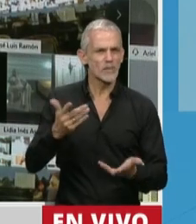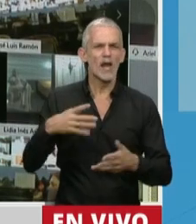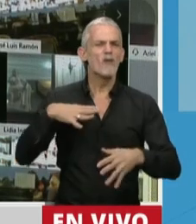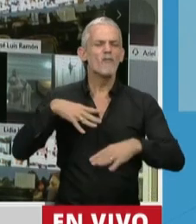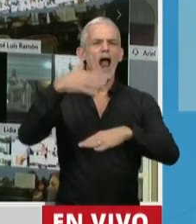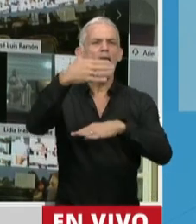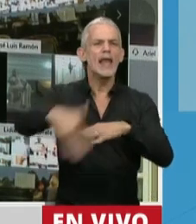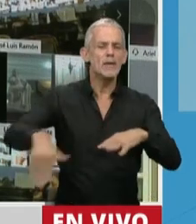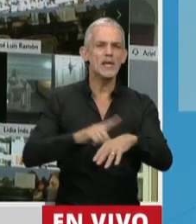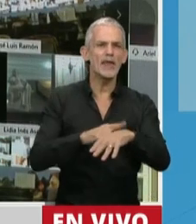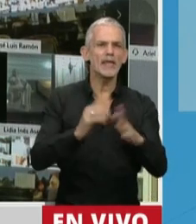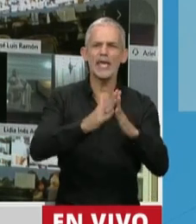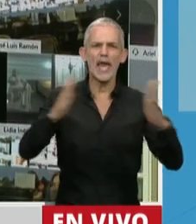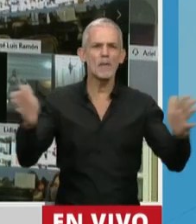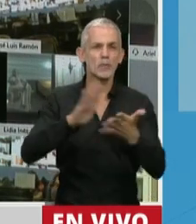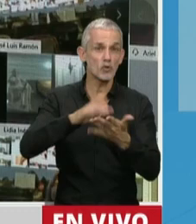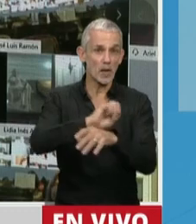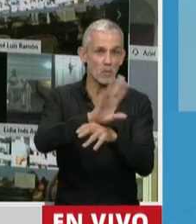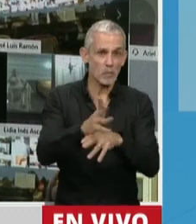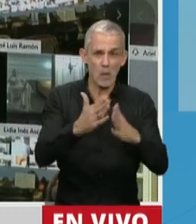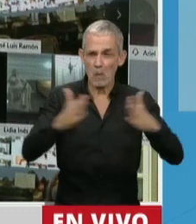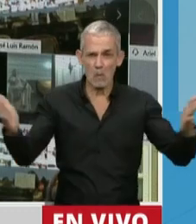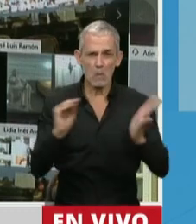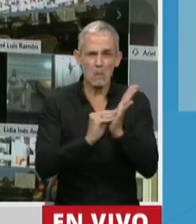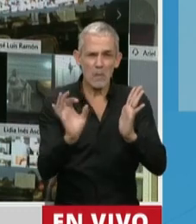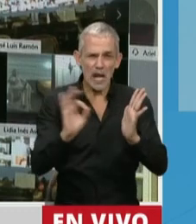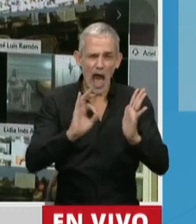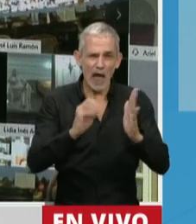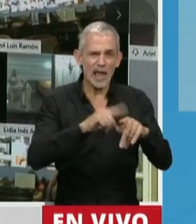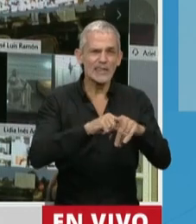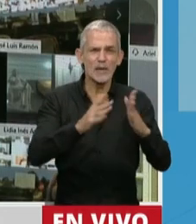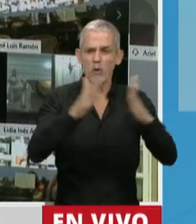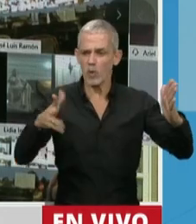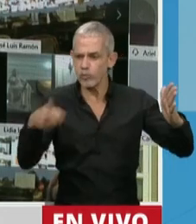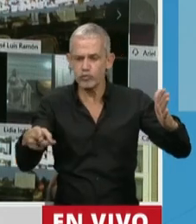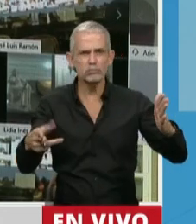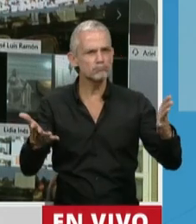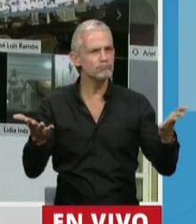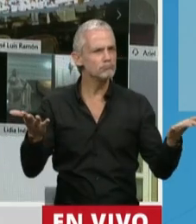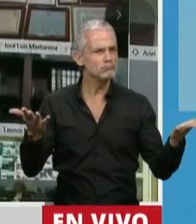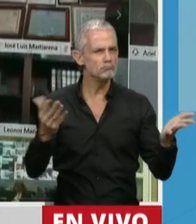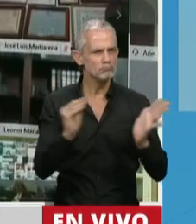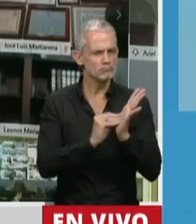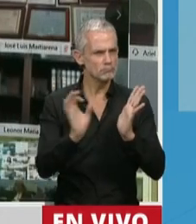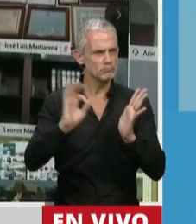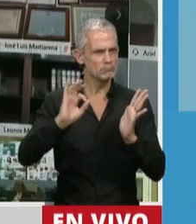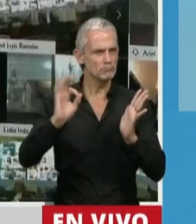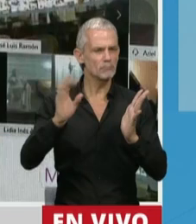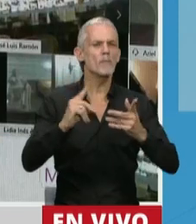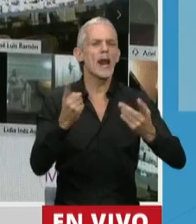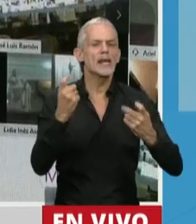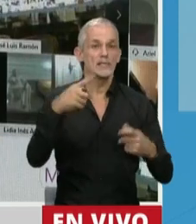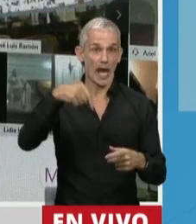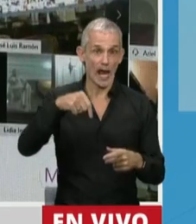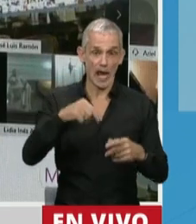límite de tiempo afectado a la pandemia, no se pone de manera clara la necesidad de que aquí se preserven